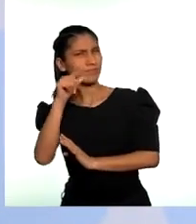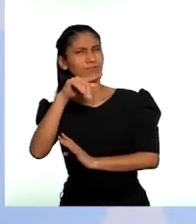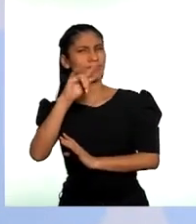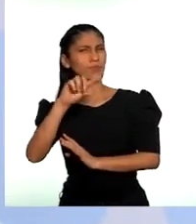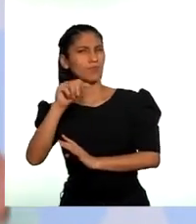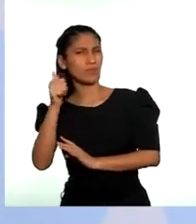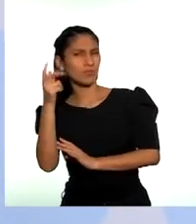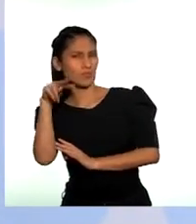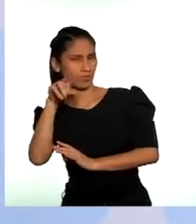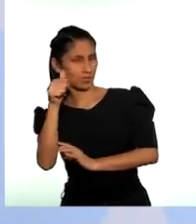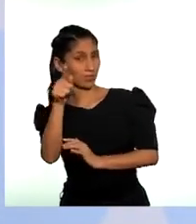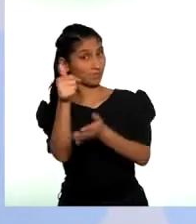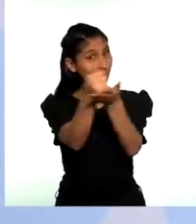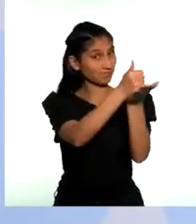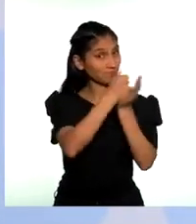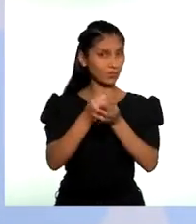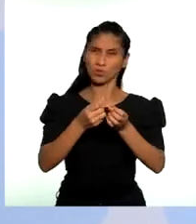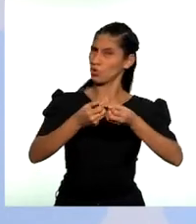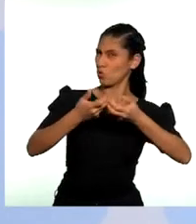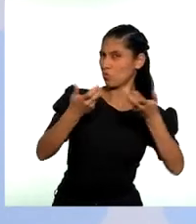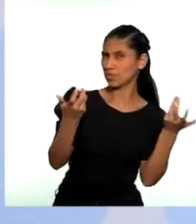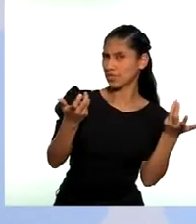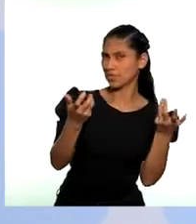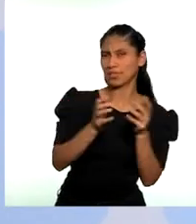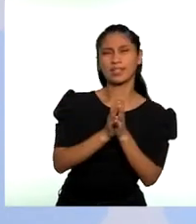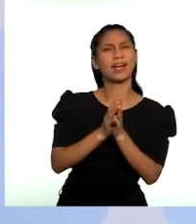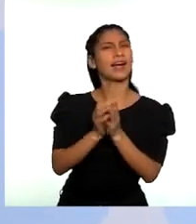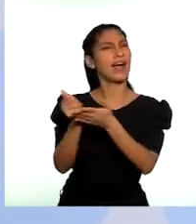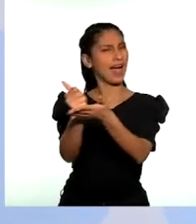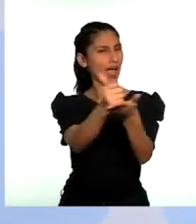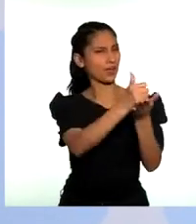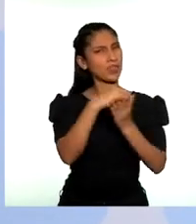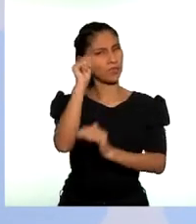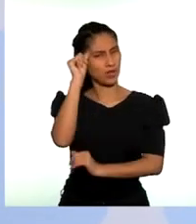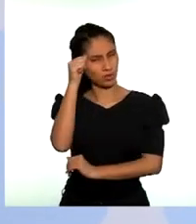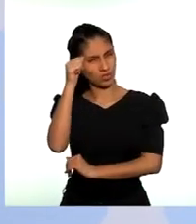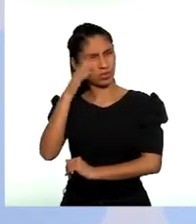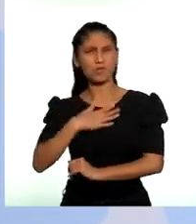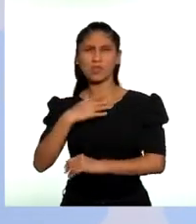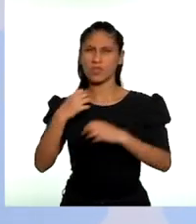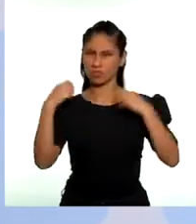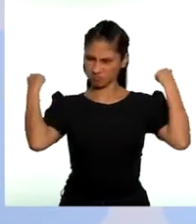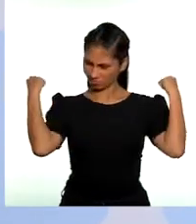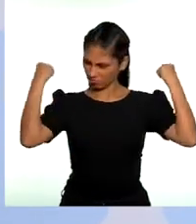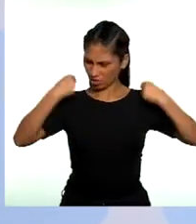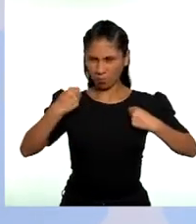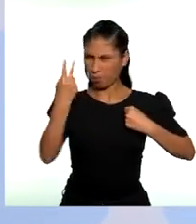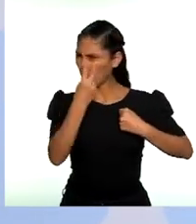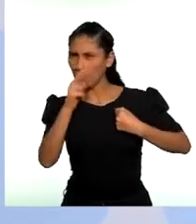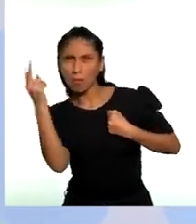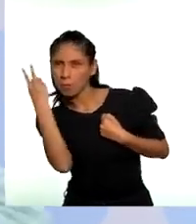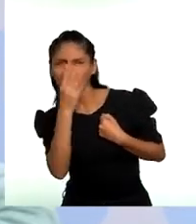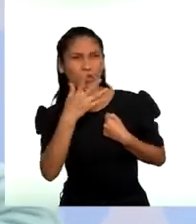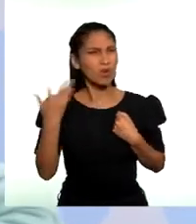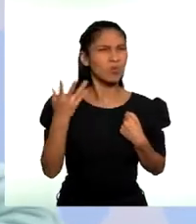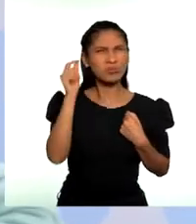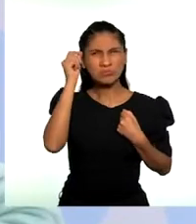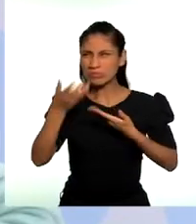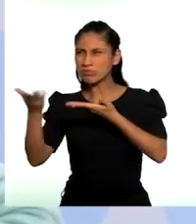¡Gugliana, tú me vas a ayudar! ¿Cómo así? Ayudándome a recordar dónde dejé mi chaleco porque no lo veo.